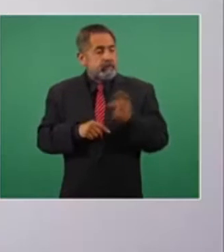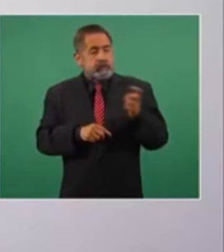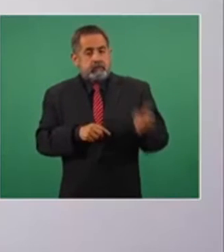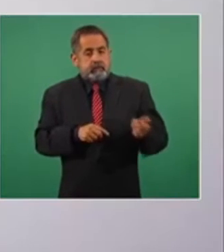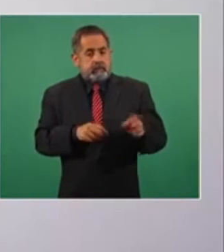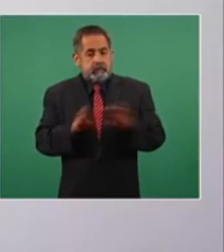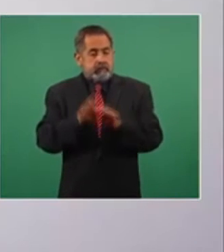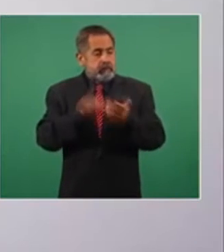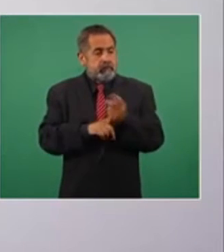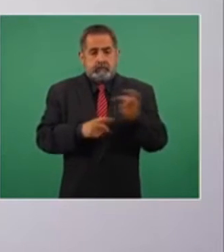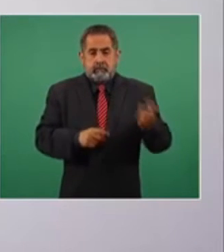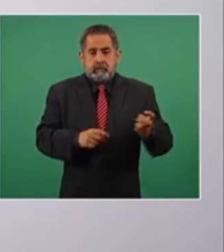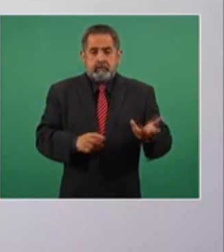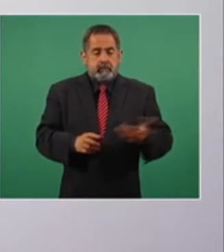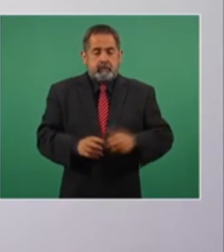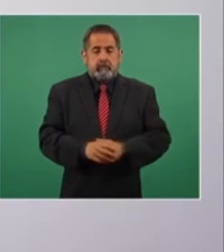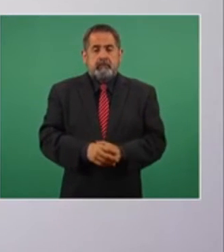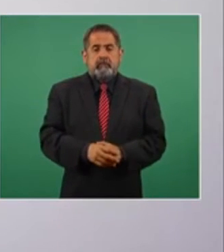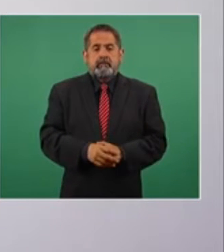una cosa así.